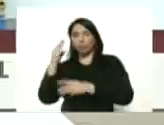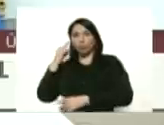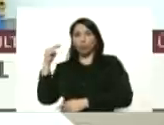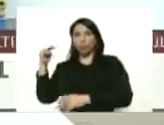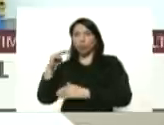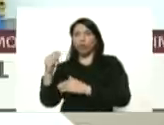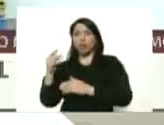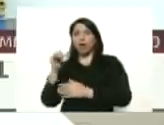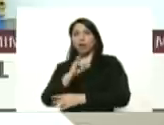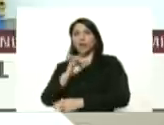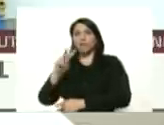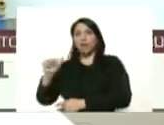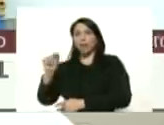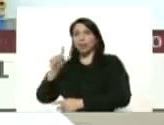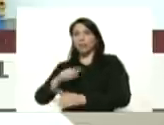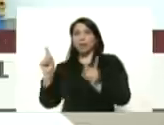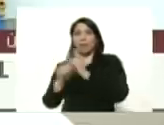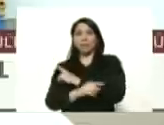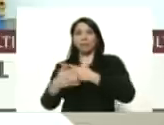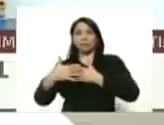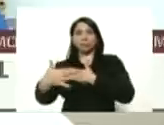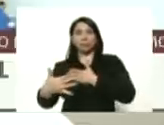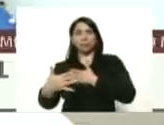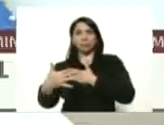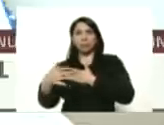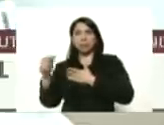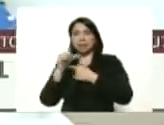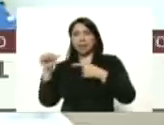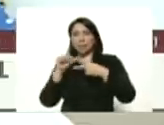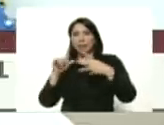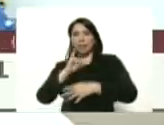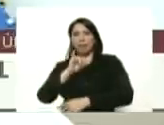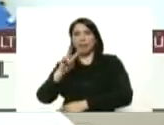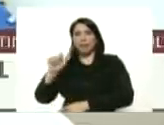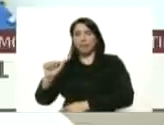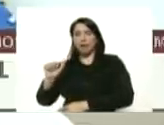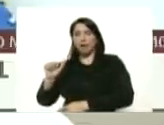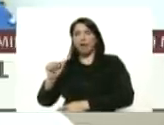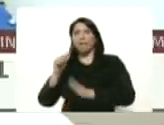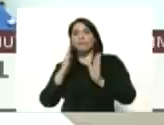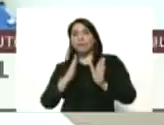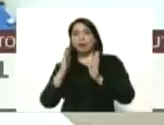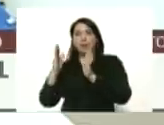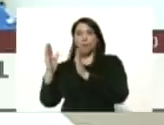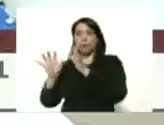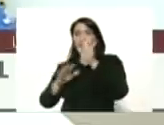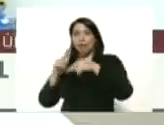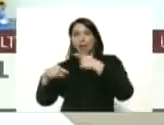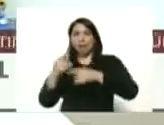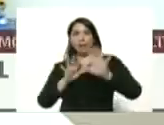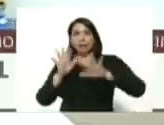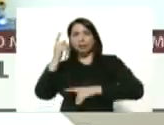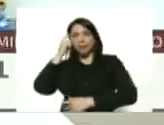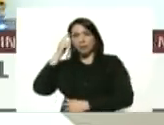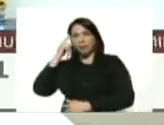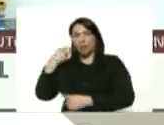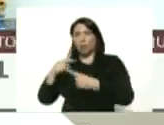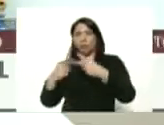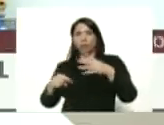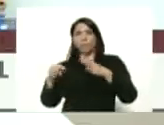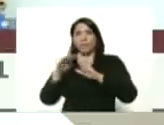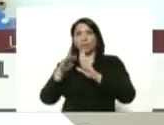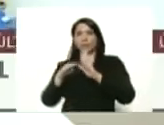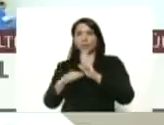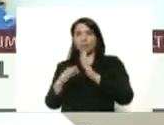cambiando los adelantos semanales del IVA a una frecuencia quincenal entre otras medidas y todo lo que tiene que ver con el